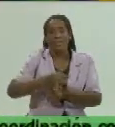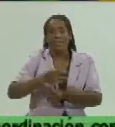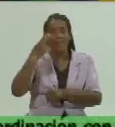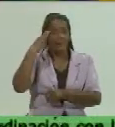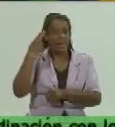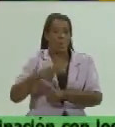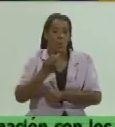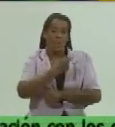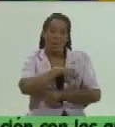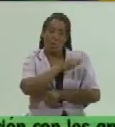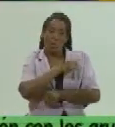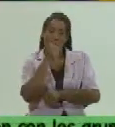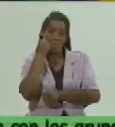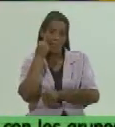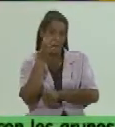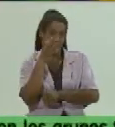pueblo